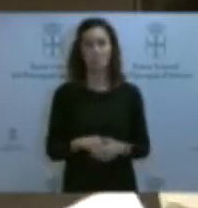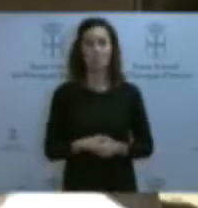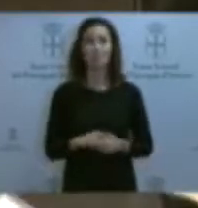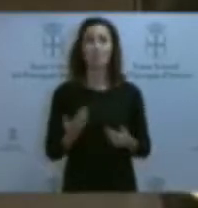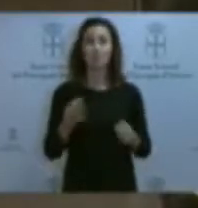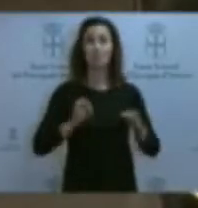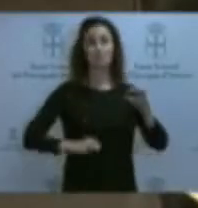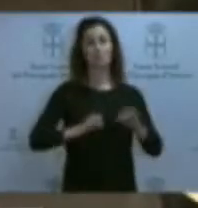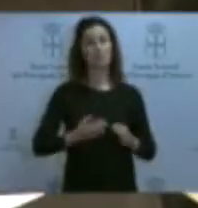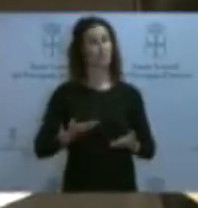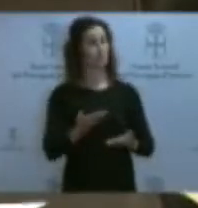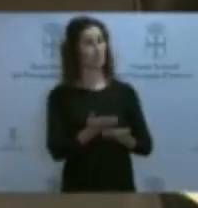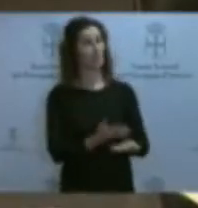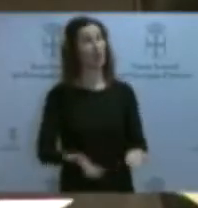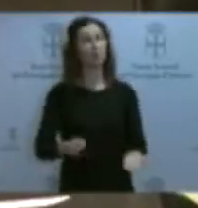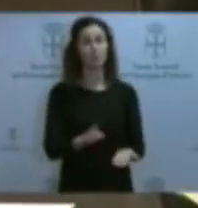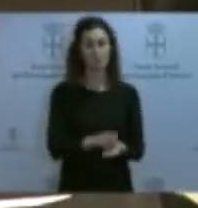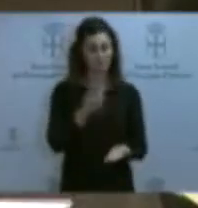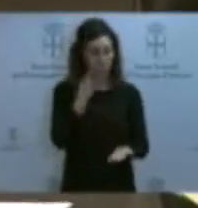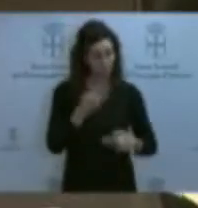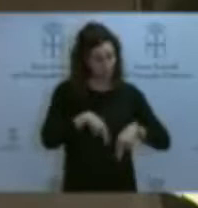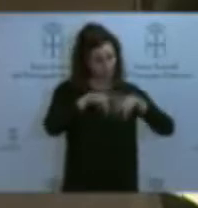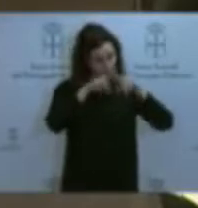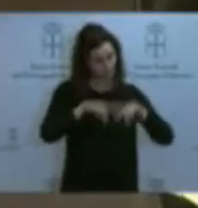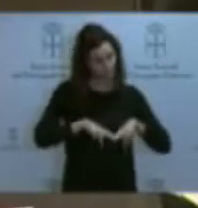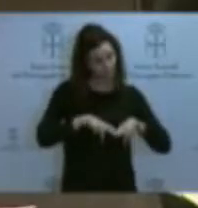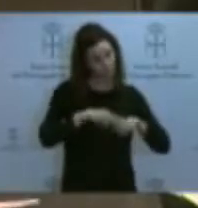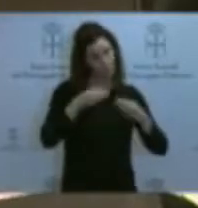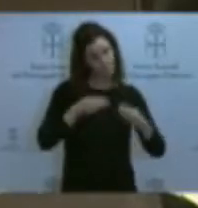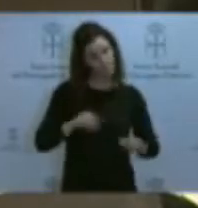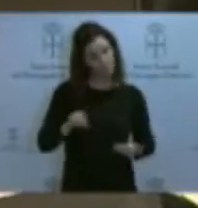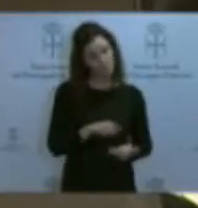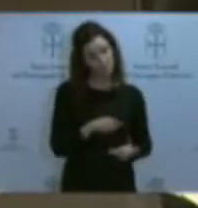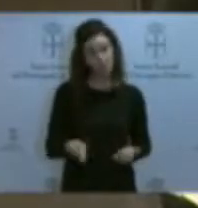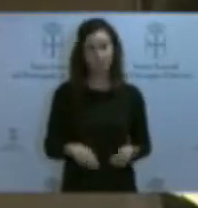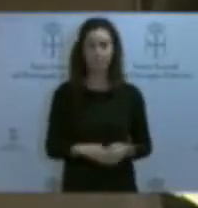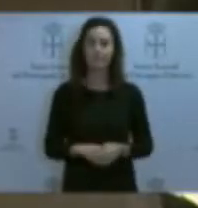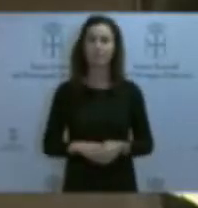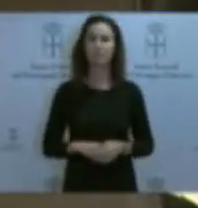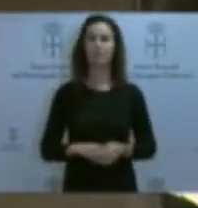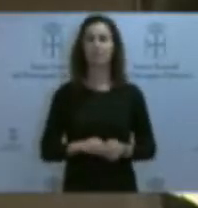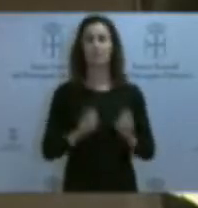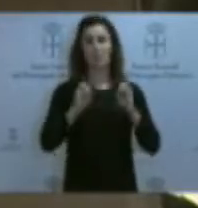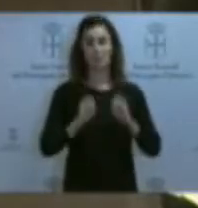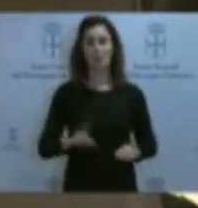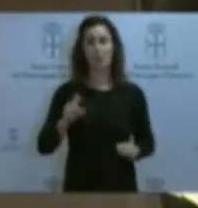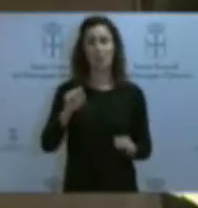solicitado una nueva peritación judicial. Pero es que, además de la dimisión de Oliva,